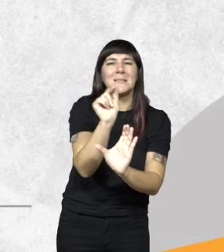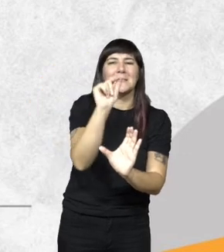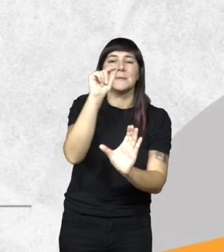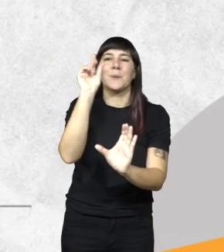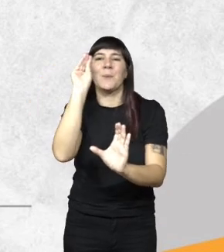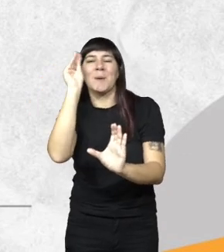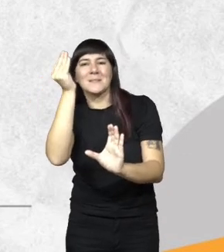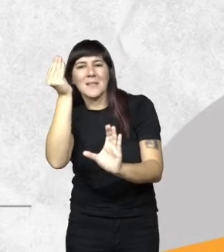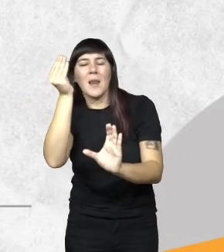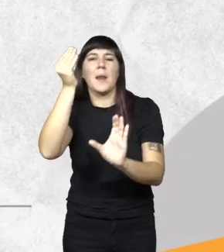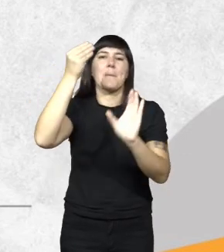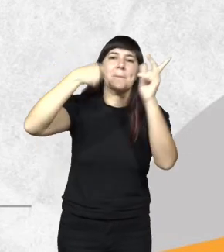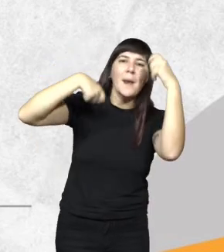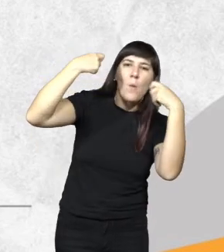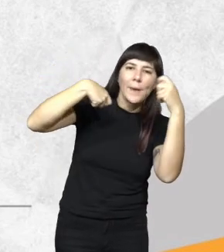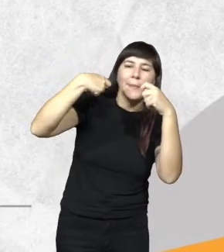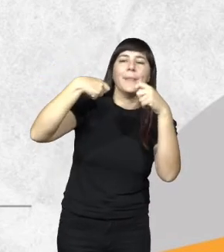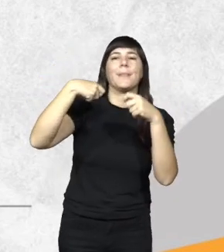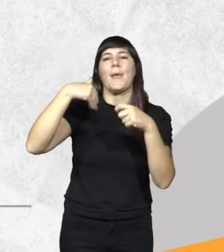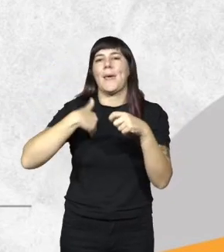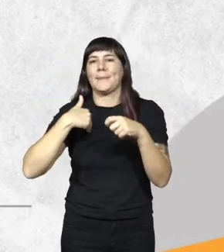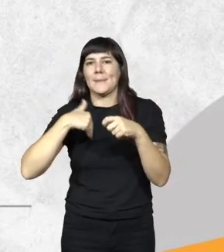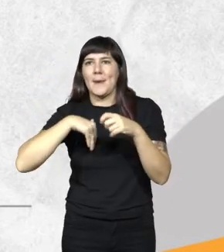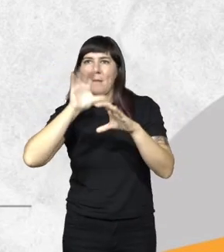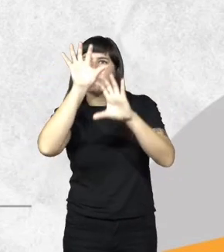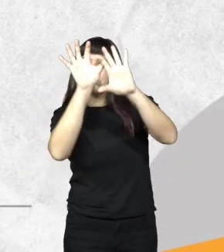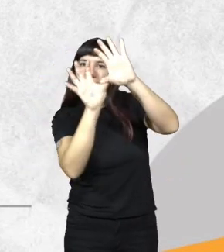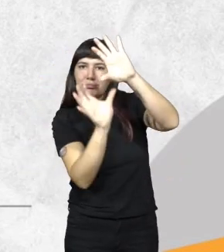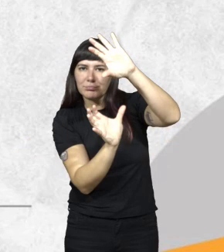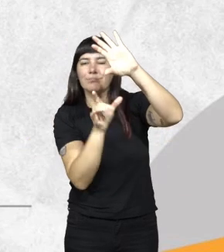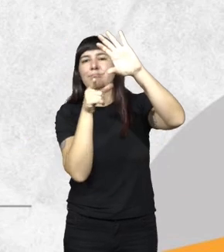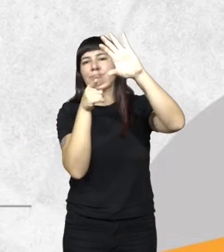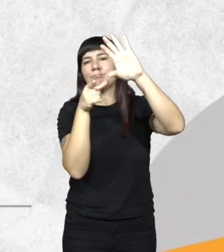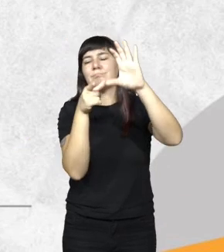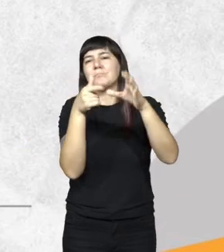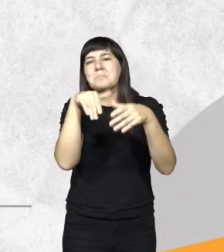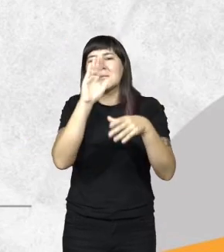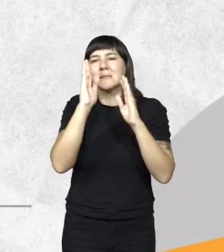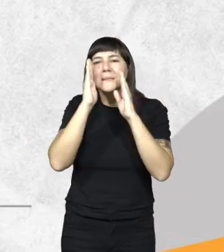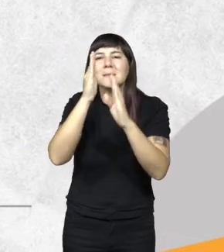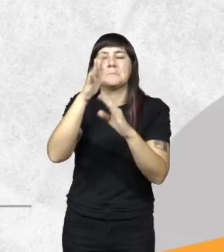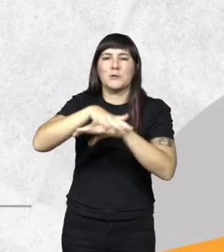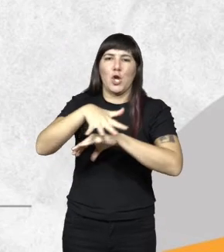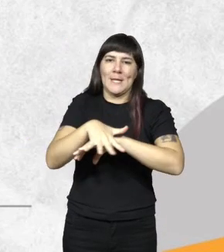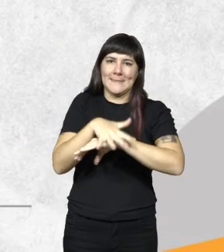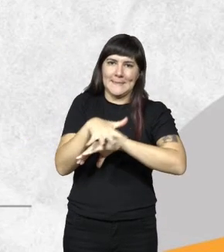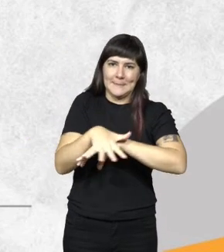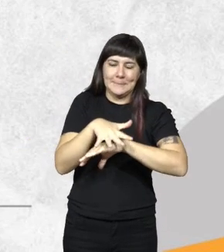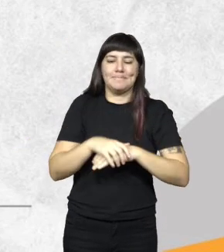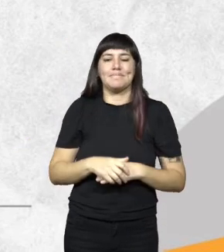Brasil Paraguay y en Argentina específicamente en la provincia de Misiones